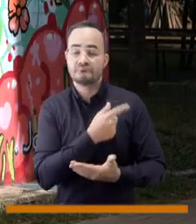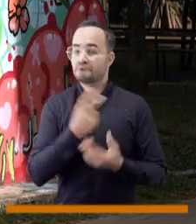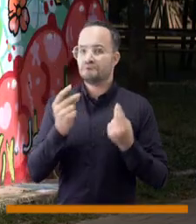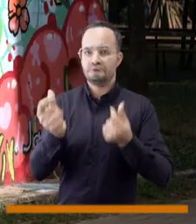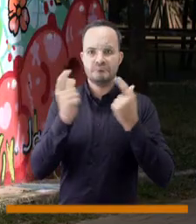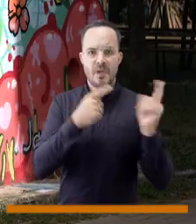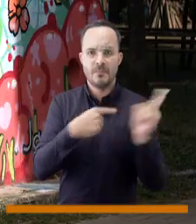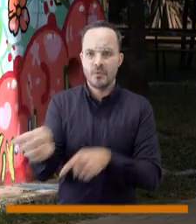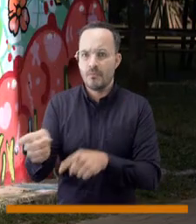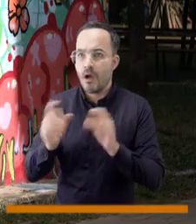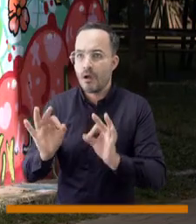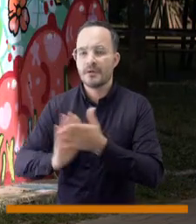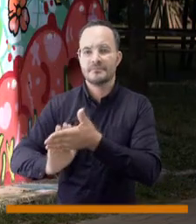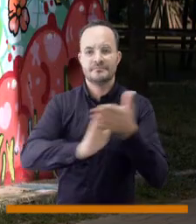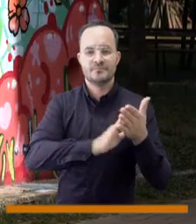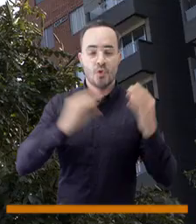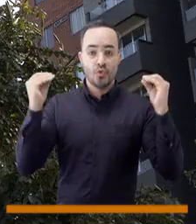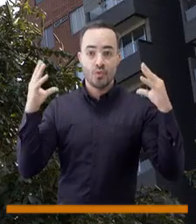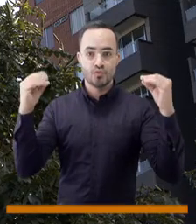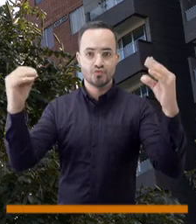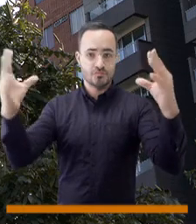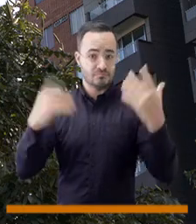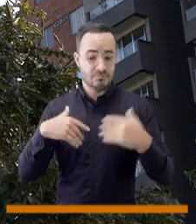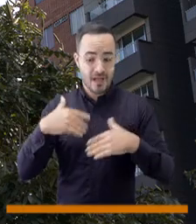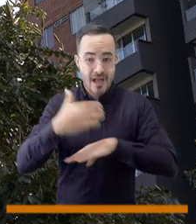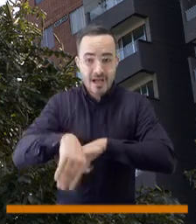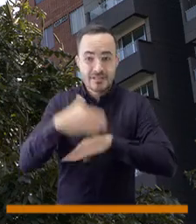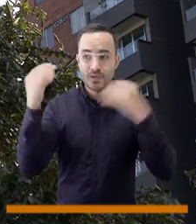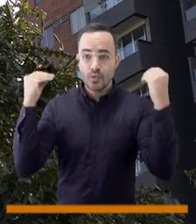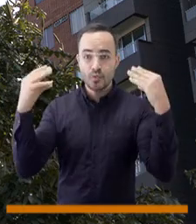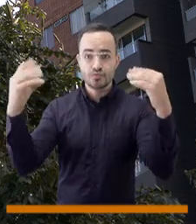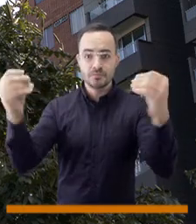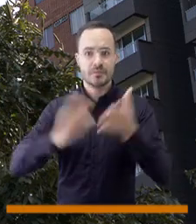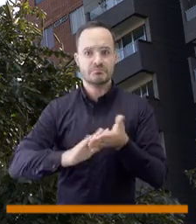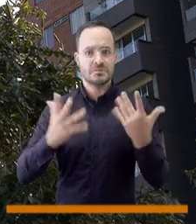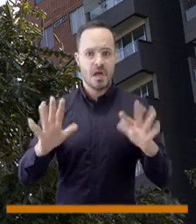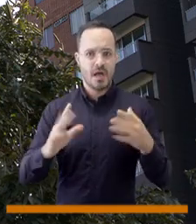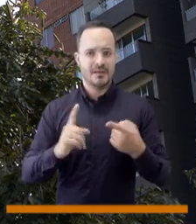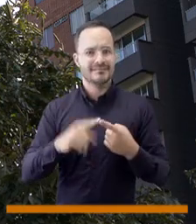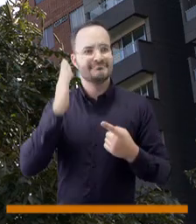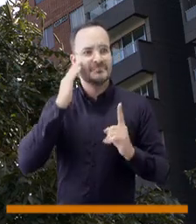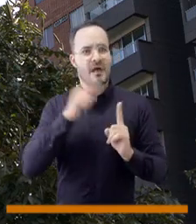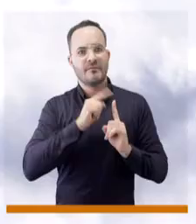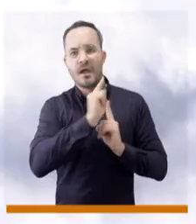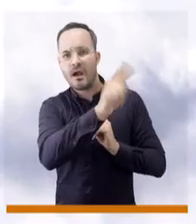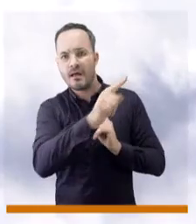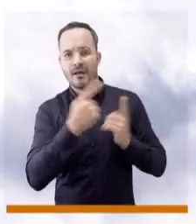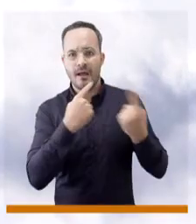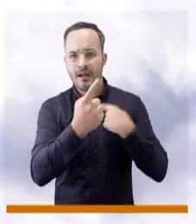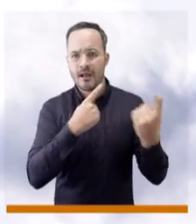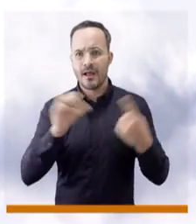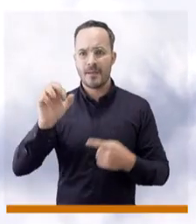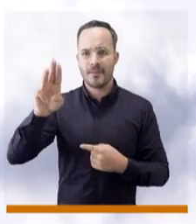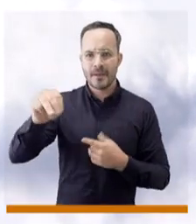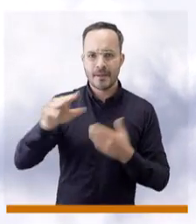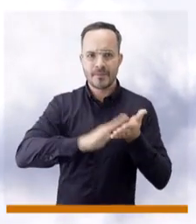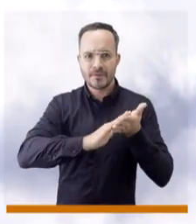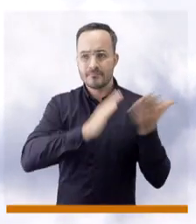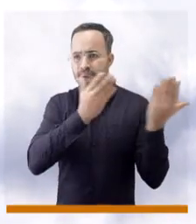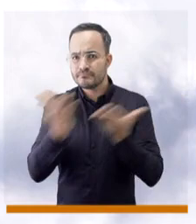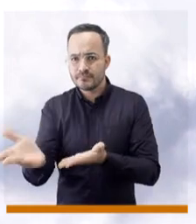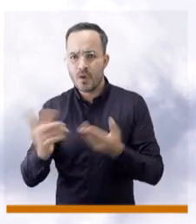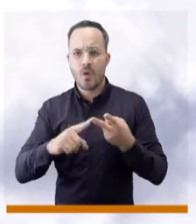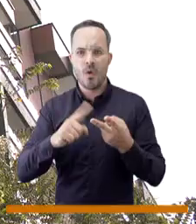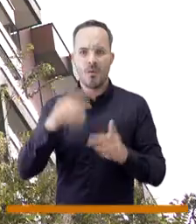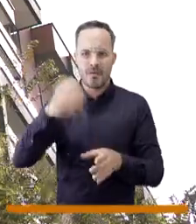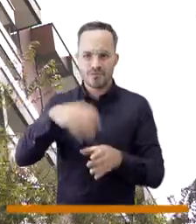luminaria hay que agradecerle a ambos concejales porque sabemos el compromiso en estas reuniones con empresas varias, con en varias, para